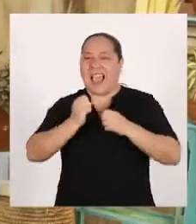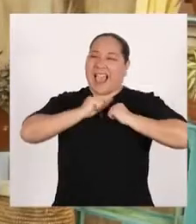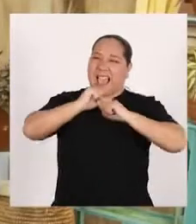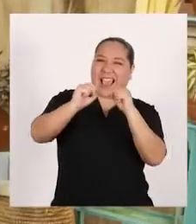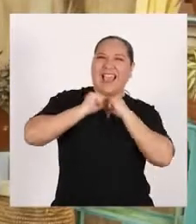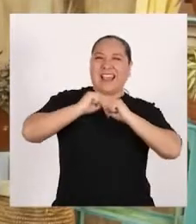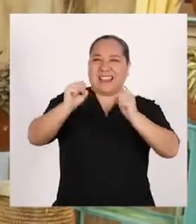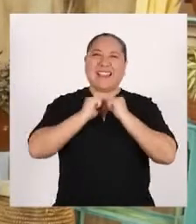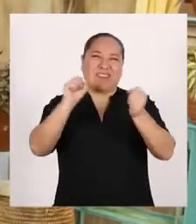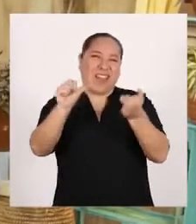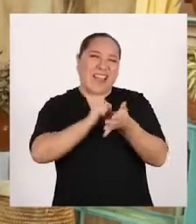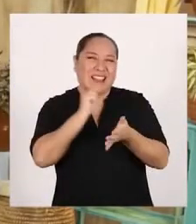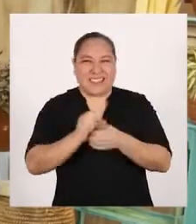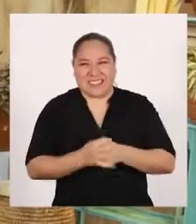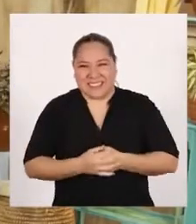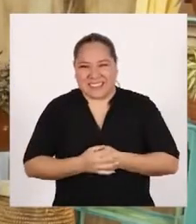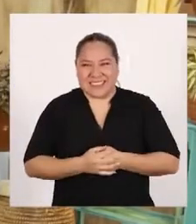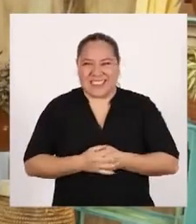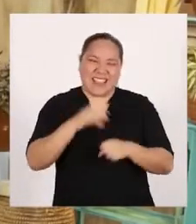¡Activarte!